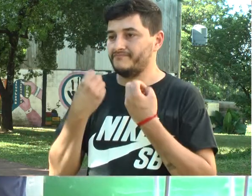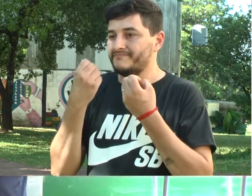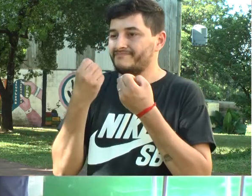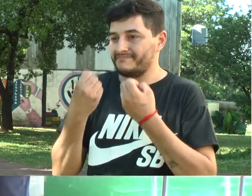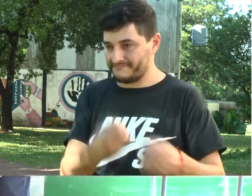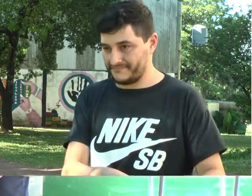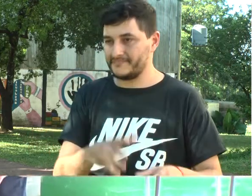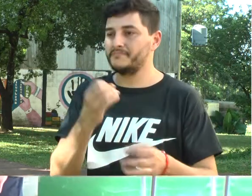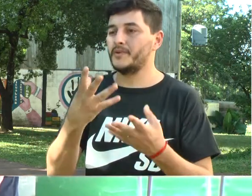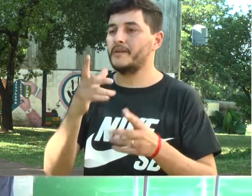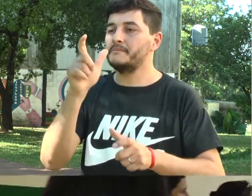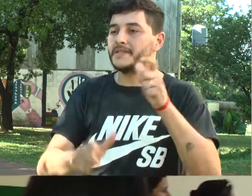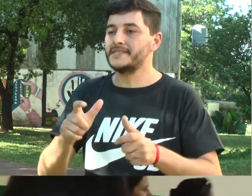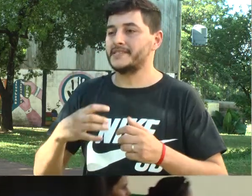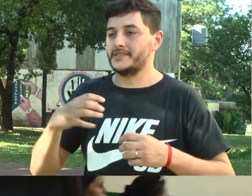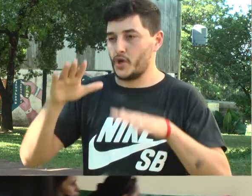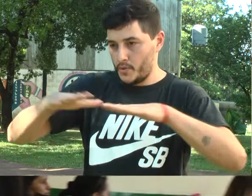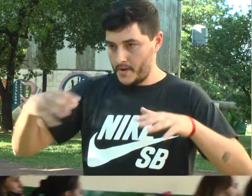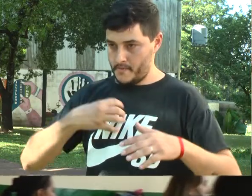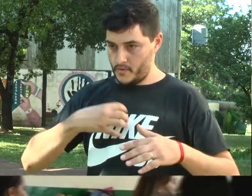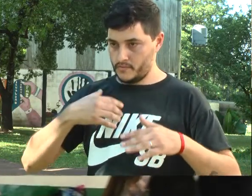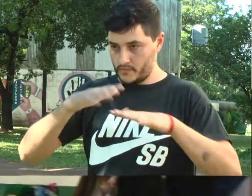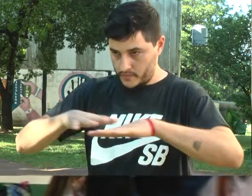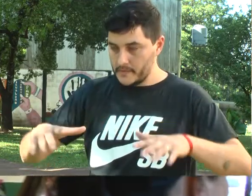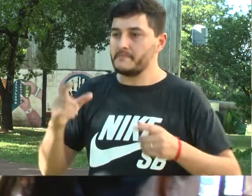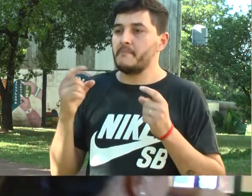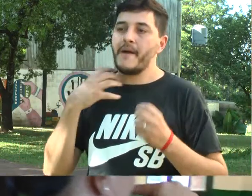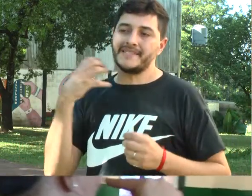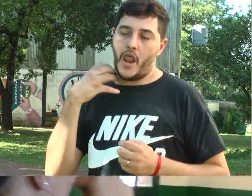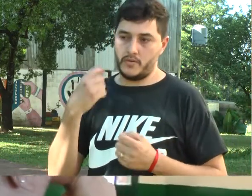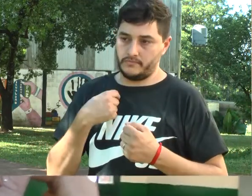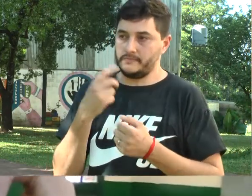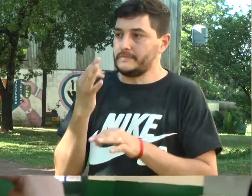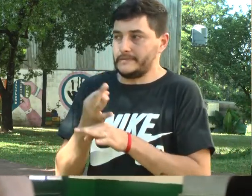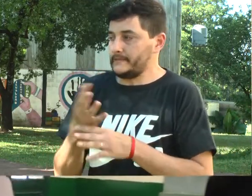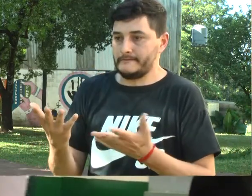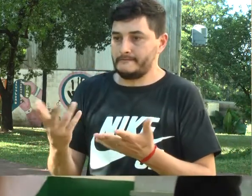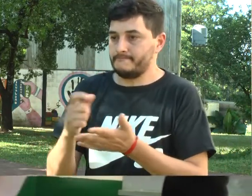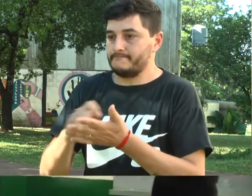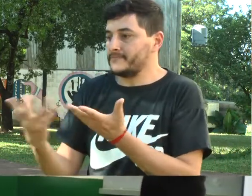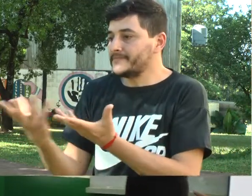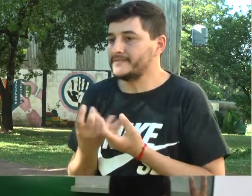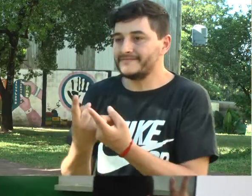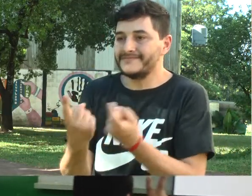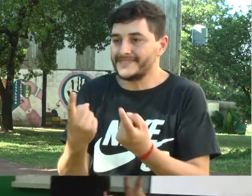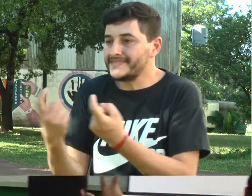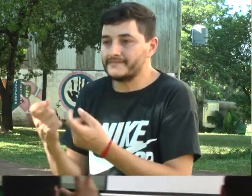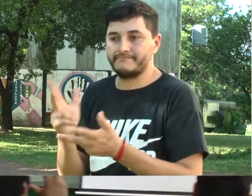En el 2014 abandoné la escuela. ¿Por qué? Porque no resultó la comunicación.